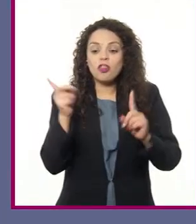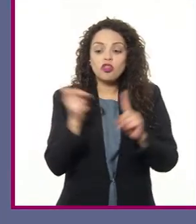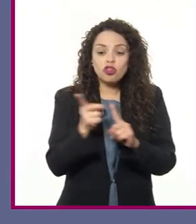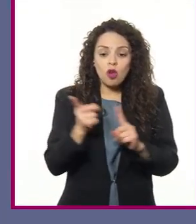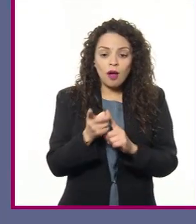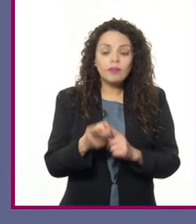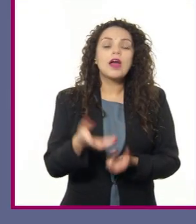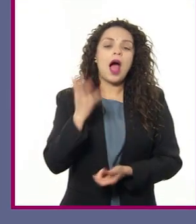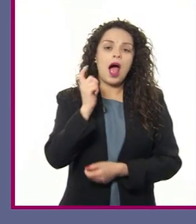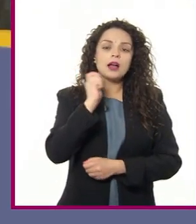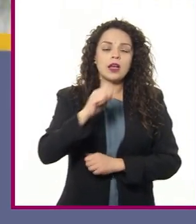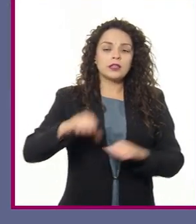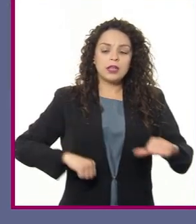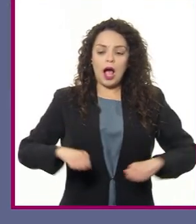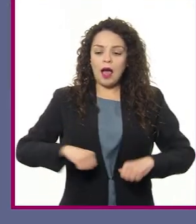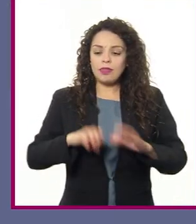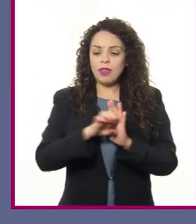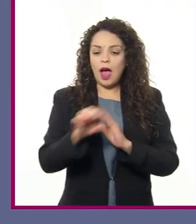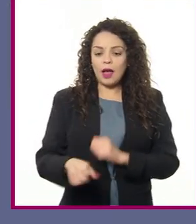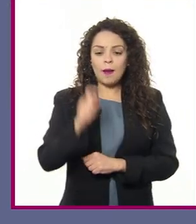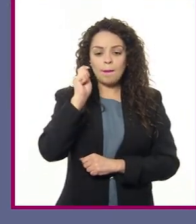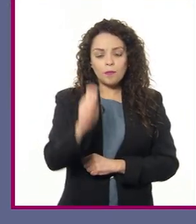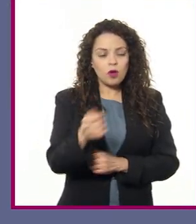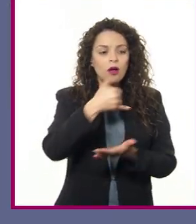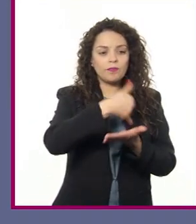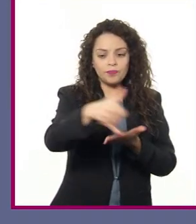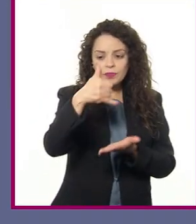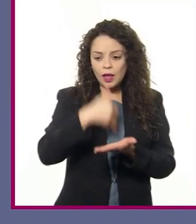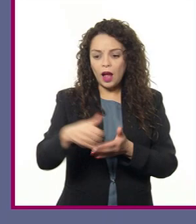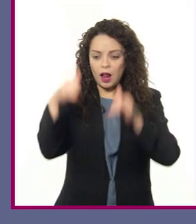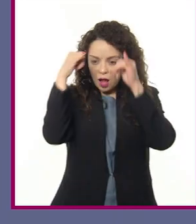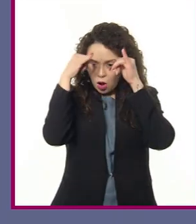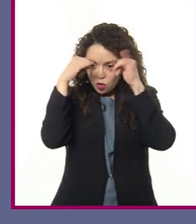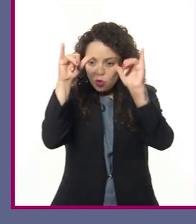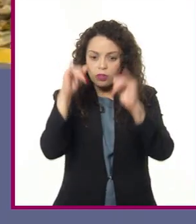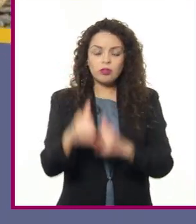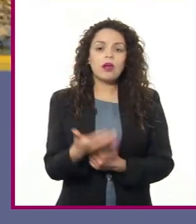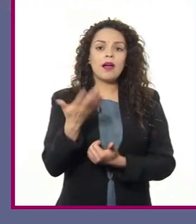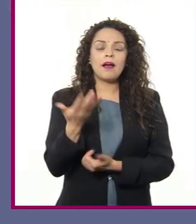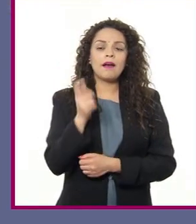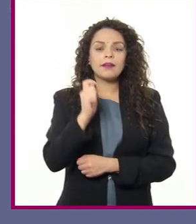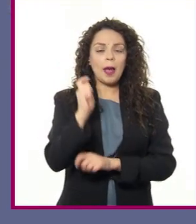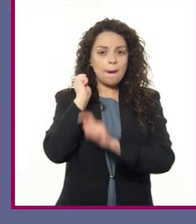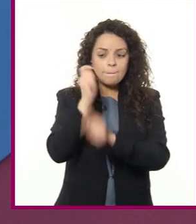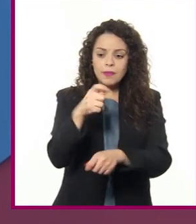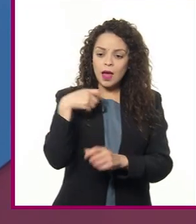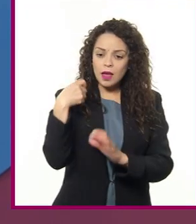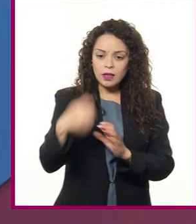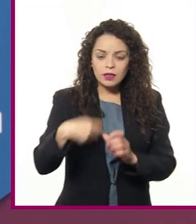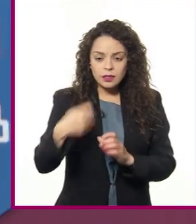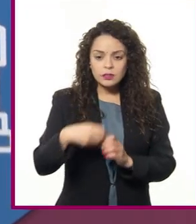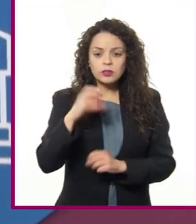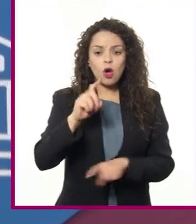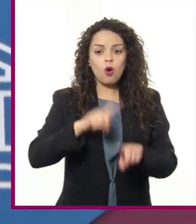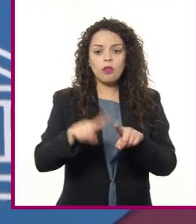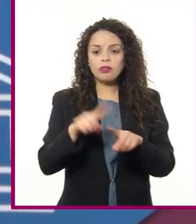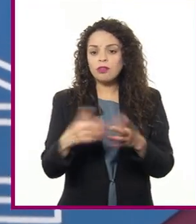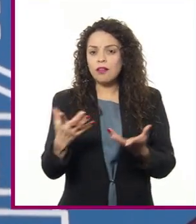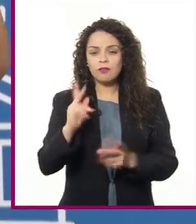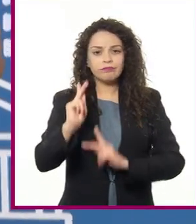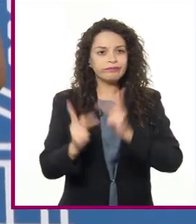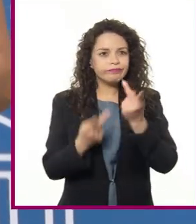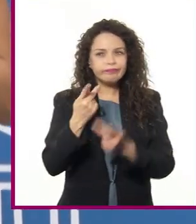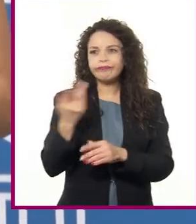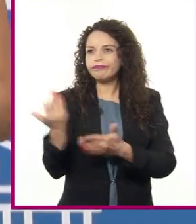por medio de actividades como la agricultura, la ganadería, la pesca y la actividad forestal. Maestra, me